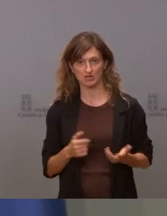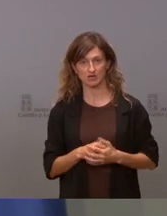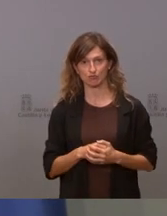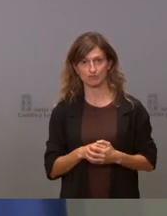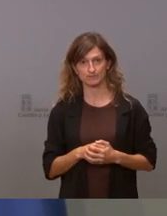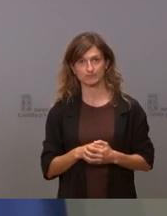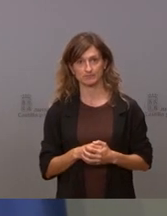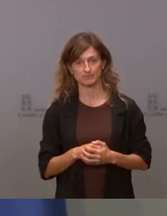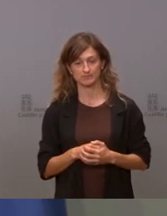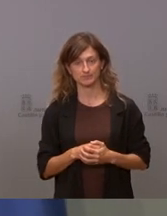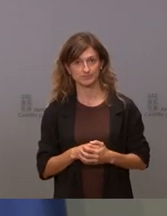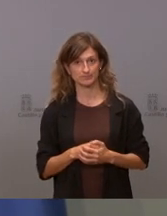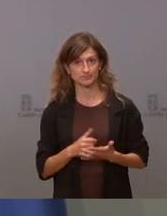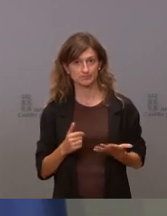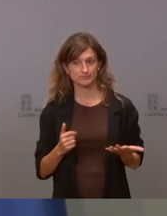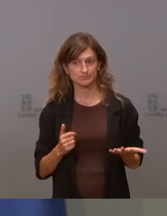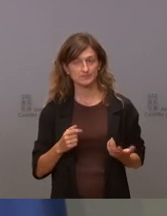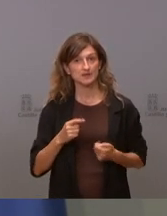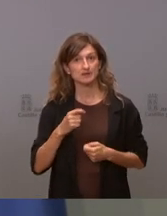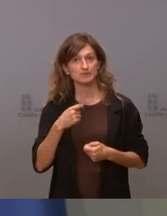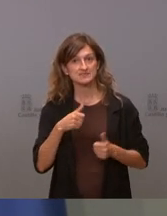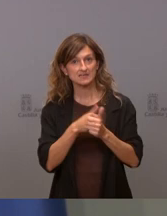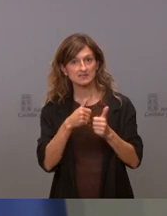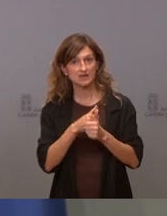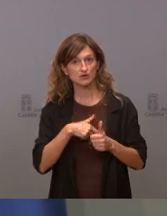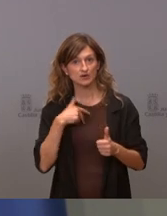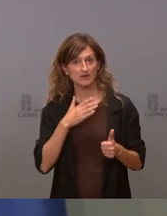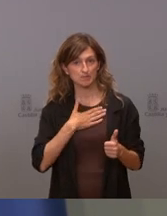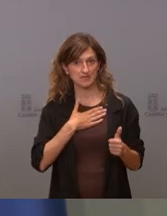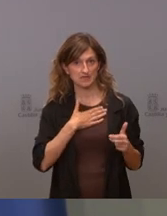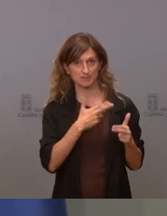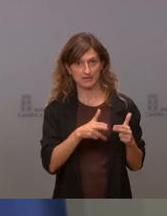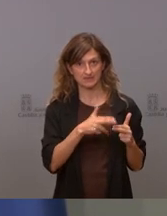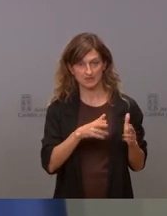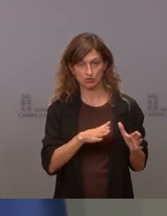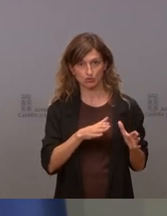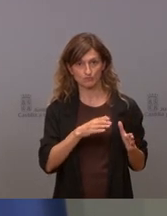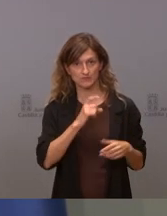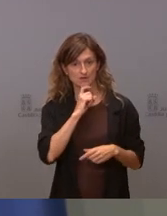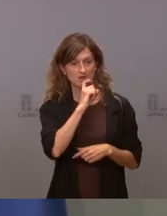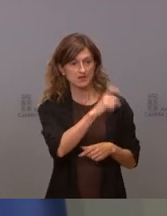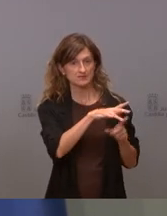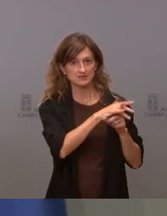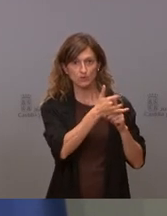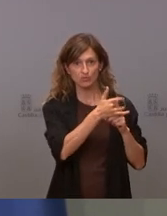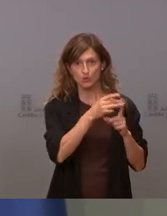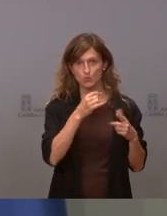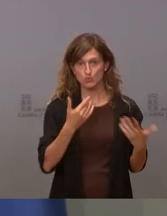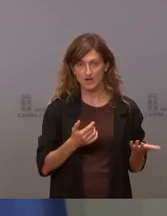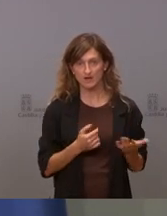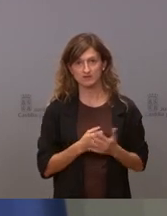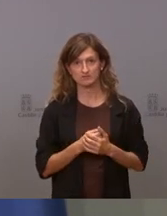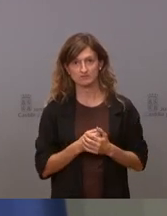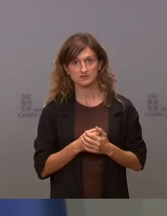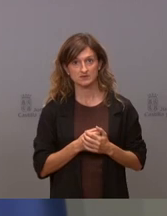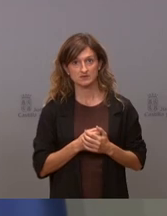a la secretaria general de mi partido para comunicarle cuál era la situación qué era lo que